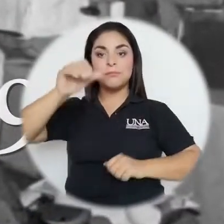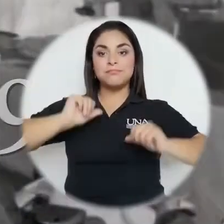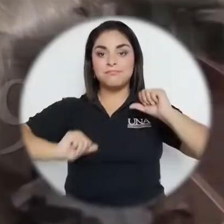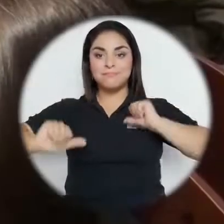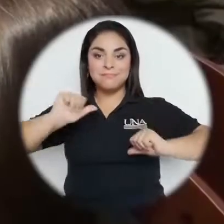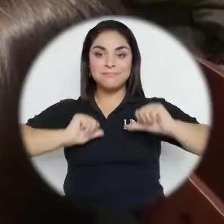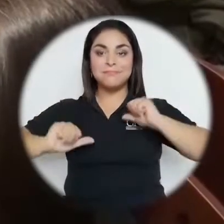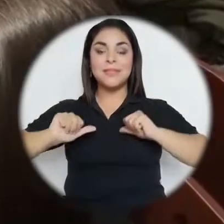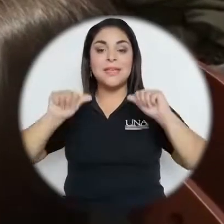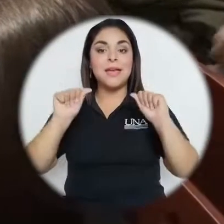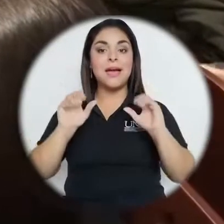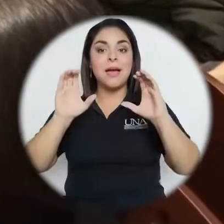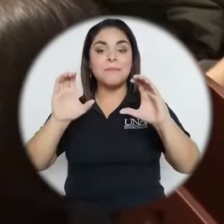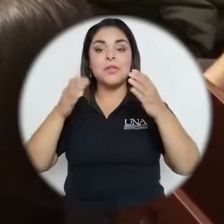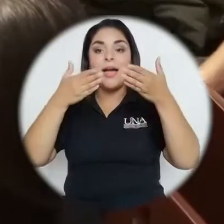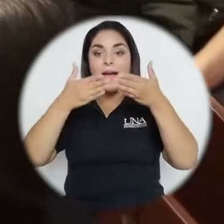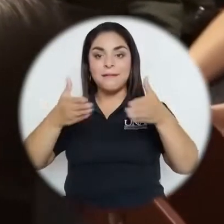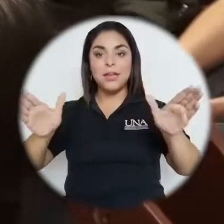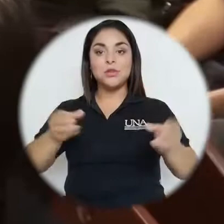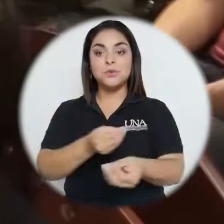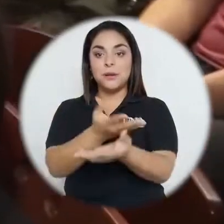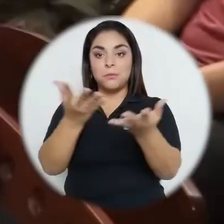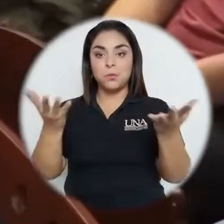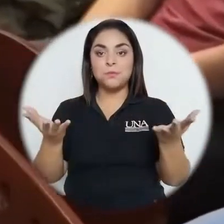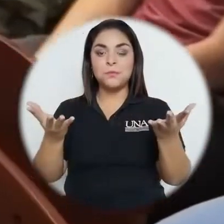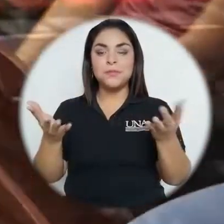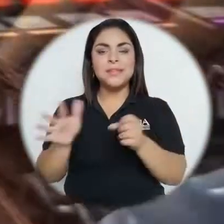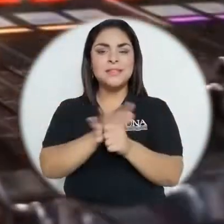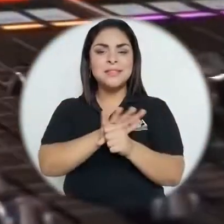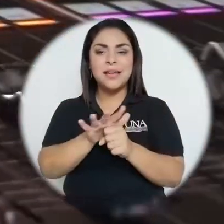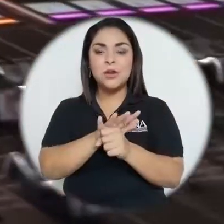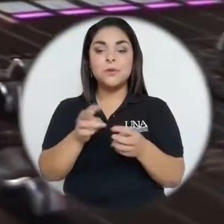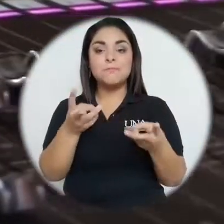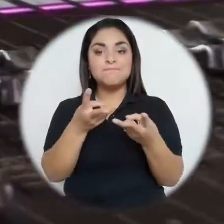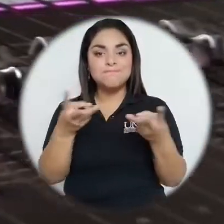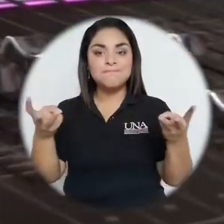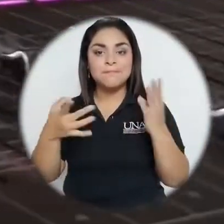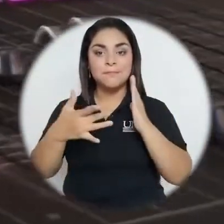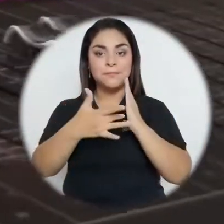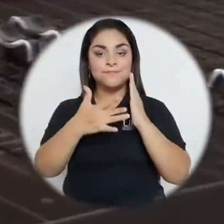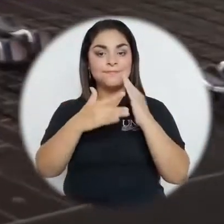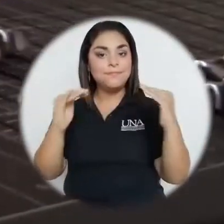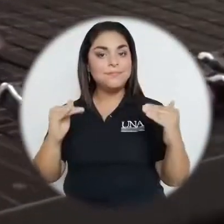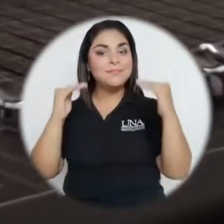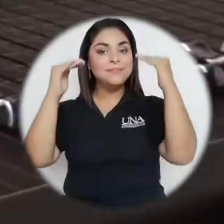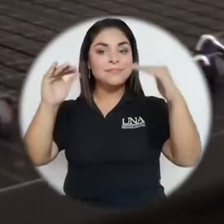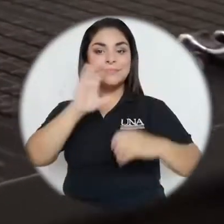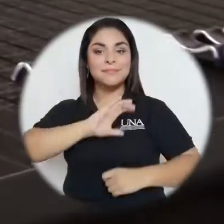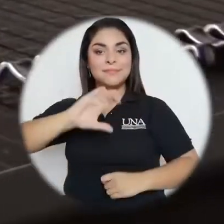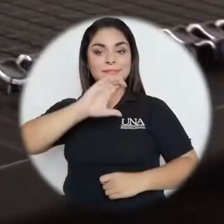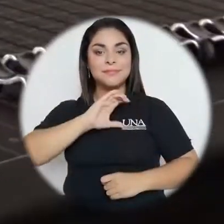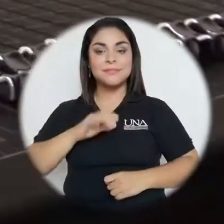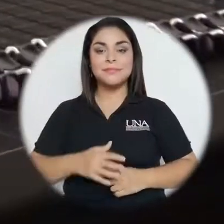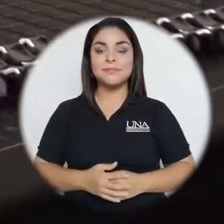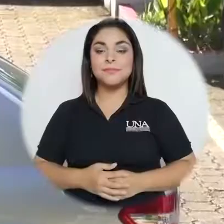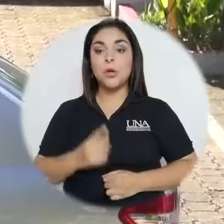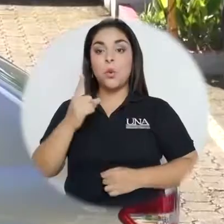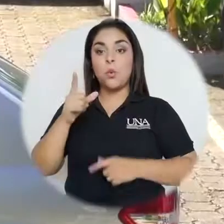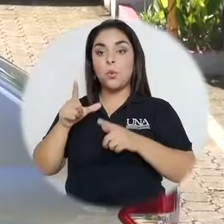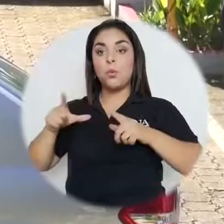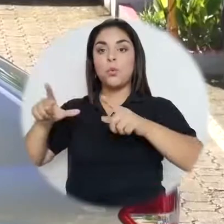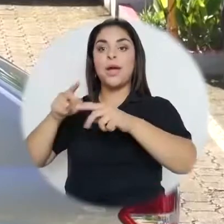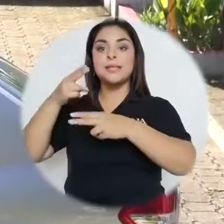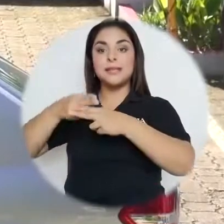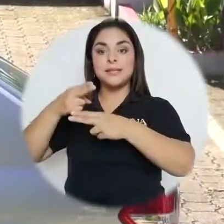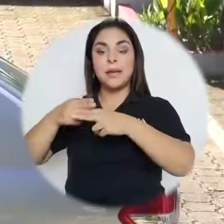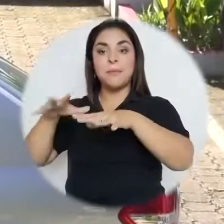artísticos y académicos abiertos al público, dotados de recursos tecnológicos de alta calidad. Uno de ellos